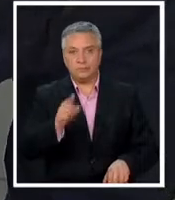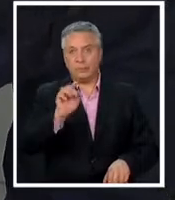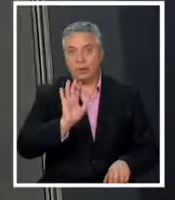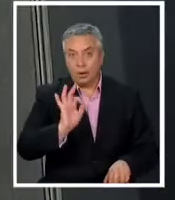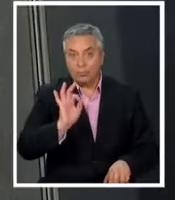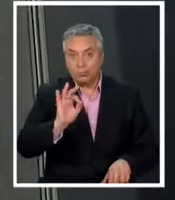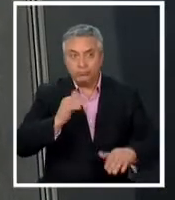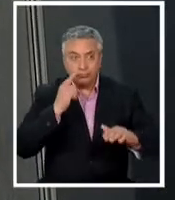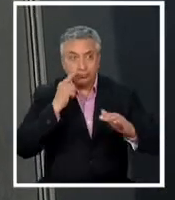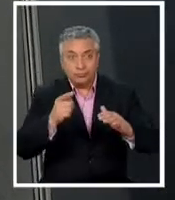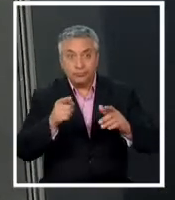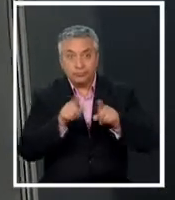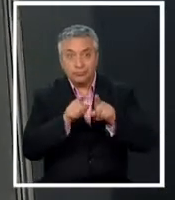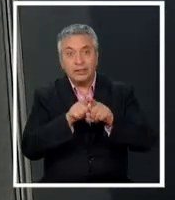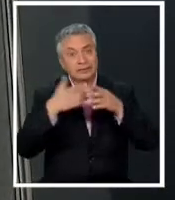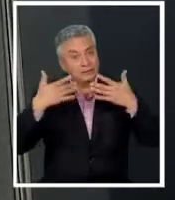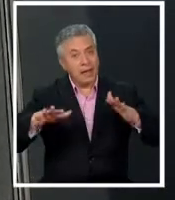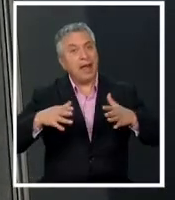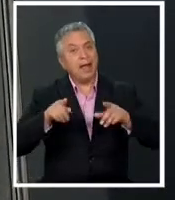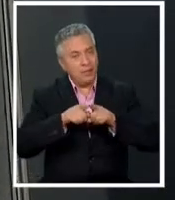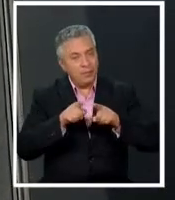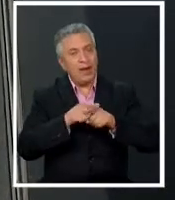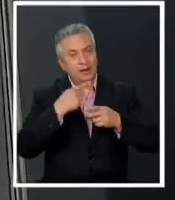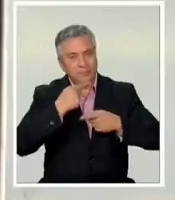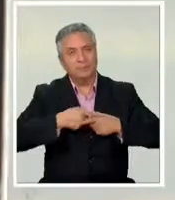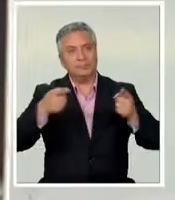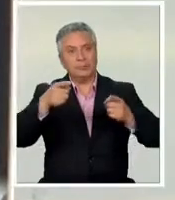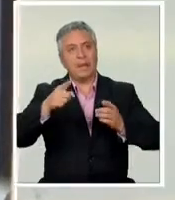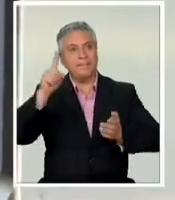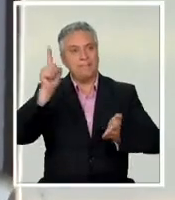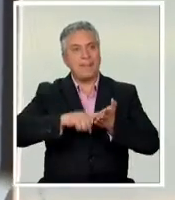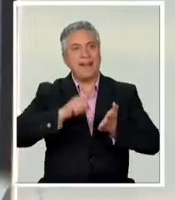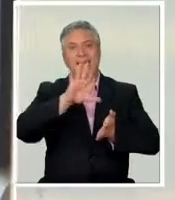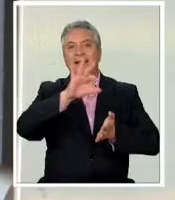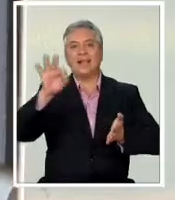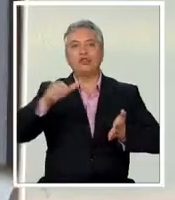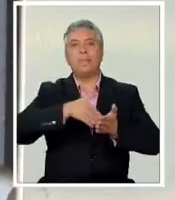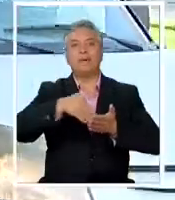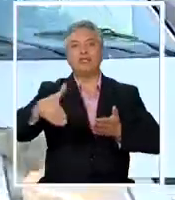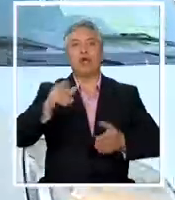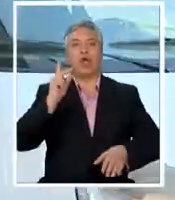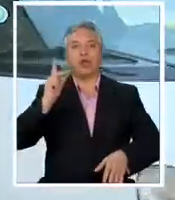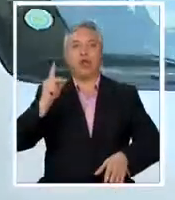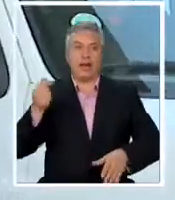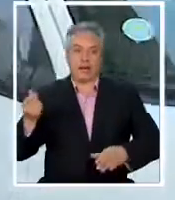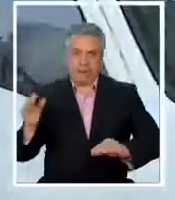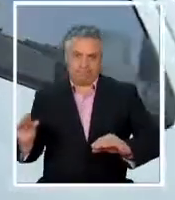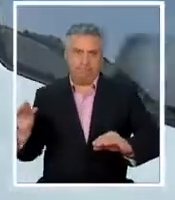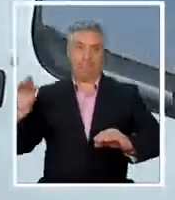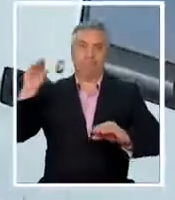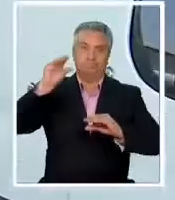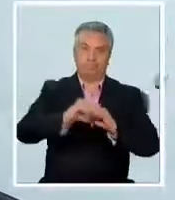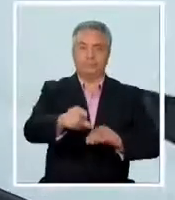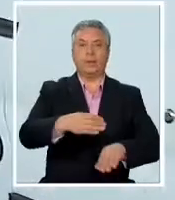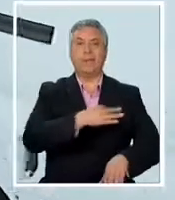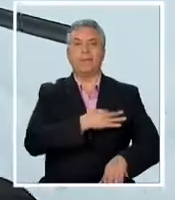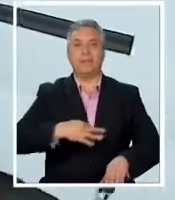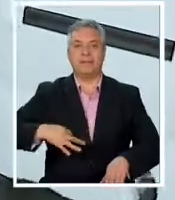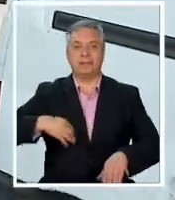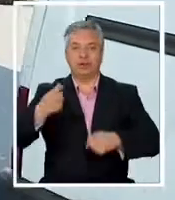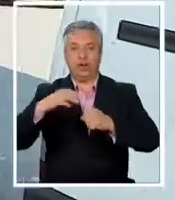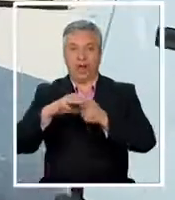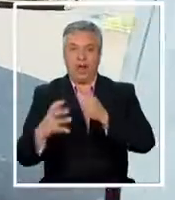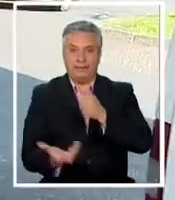Hasta que llegó el esperado anuncio. Finalmente fueron 1.500 millones de dólares los que puso sobre la mesa el ministro de Hacienda.